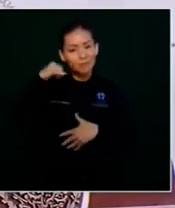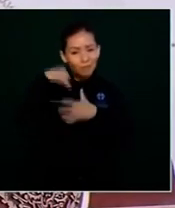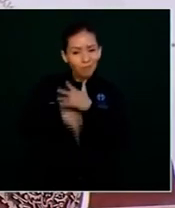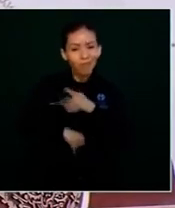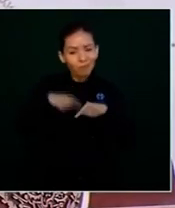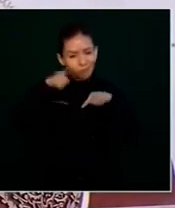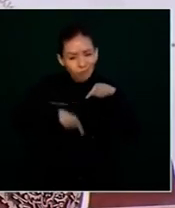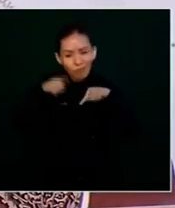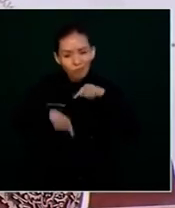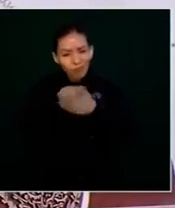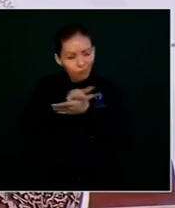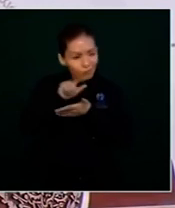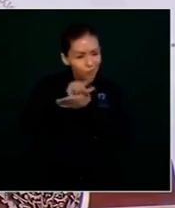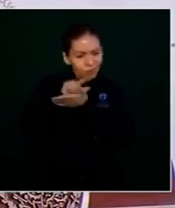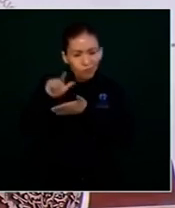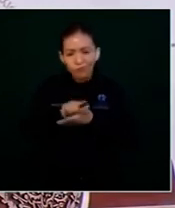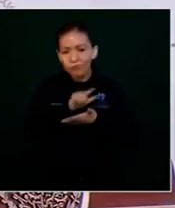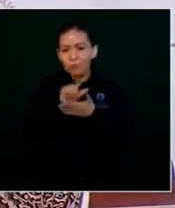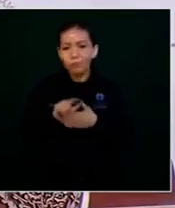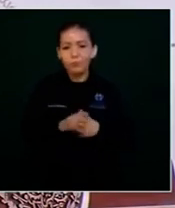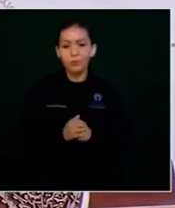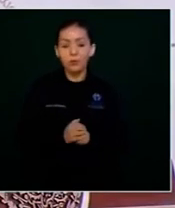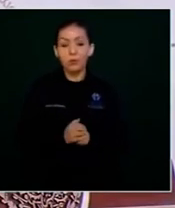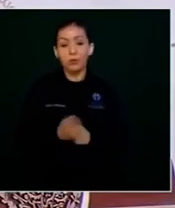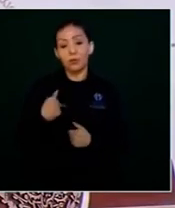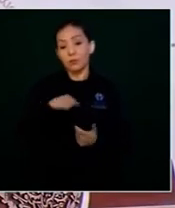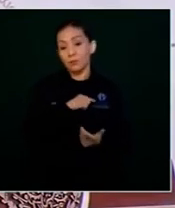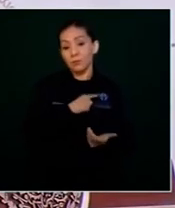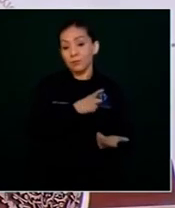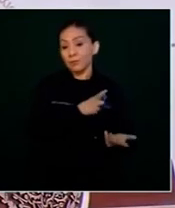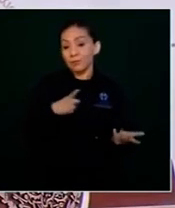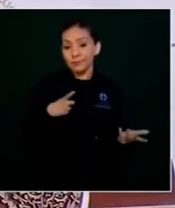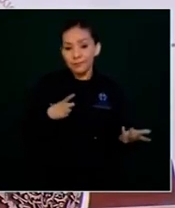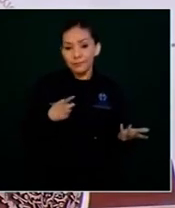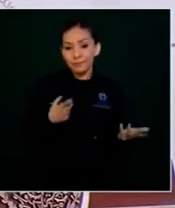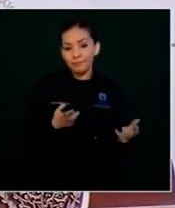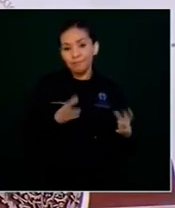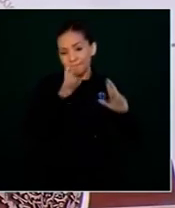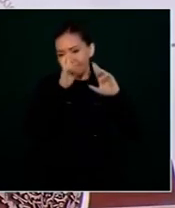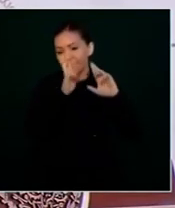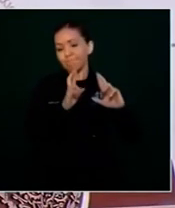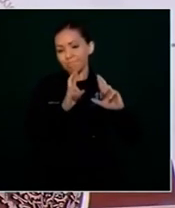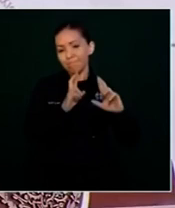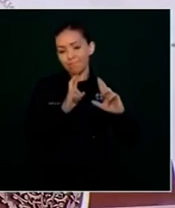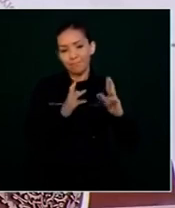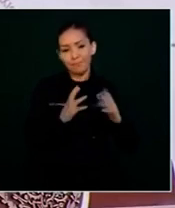Y tenemos también que ser respetuosos de la autonomía de los poderes.